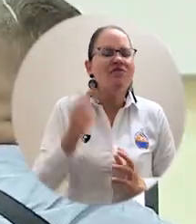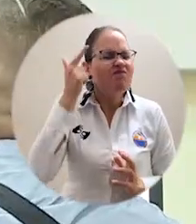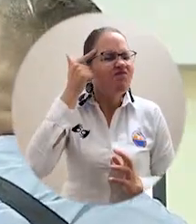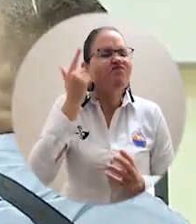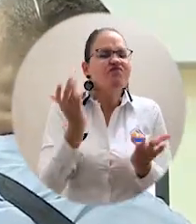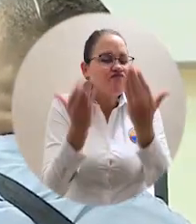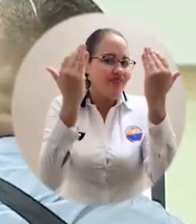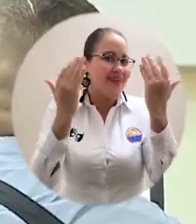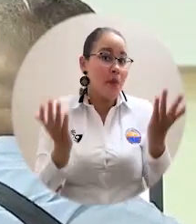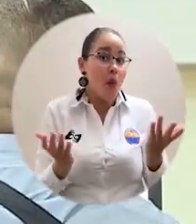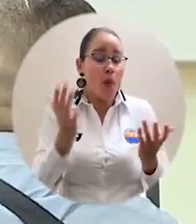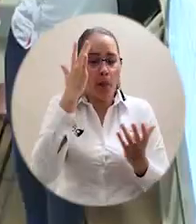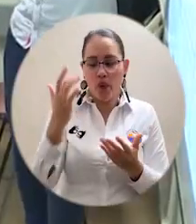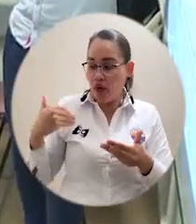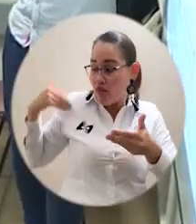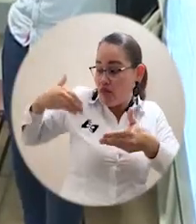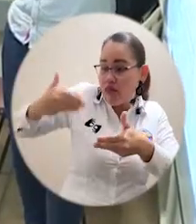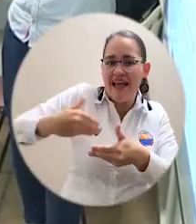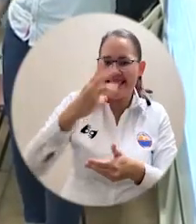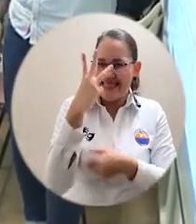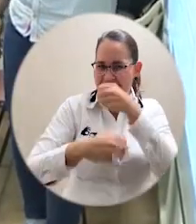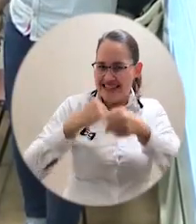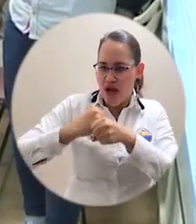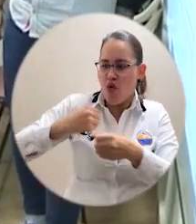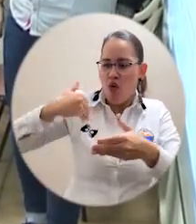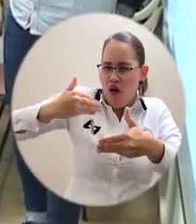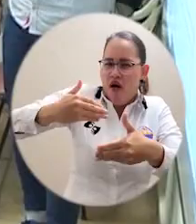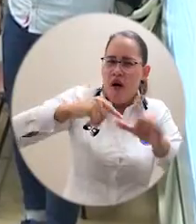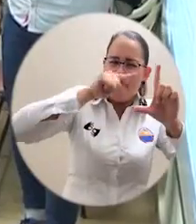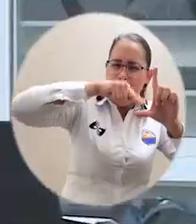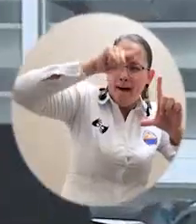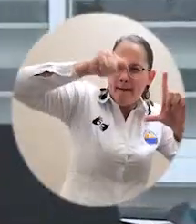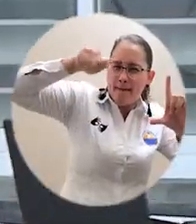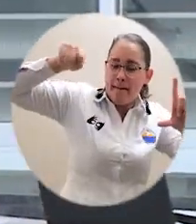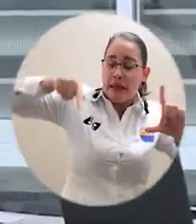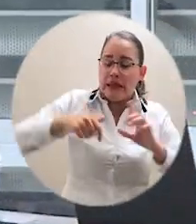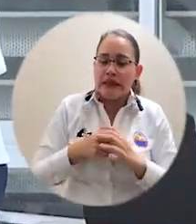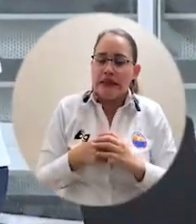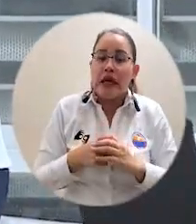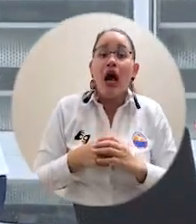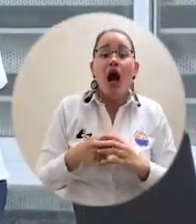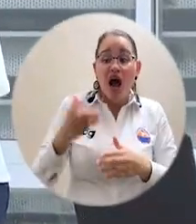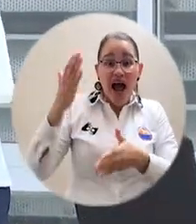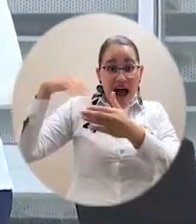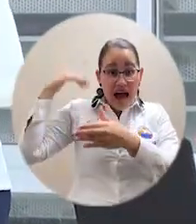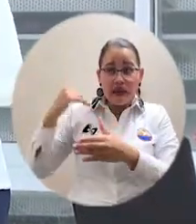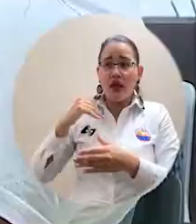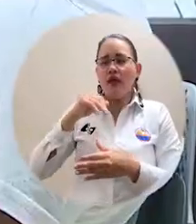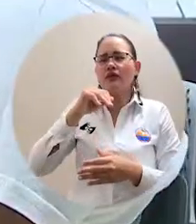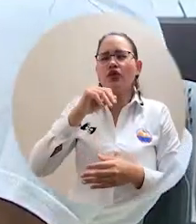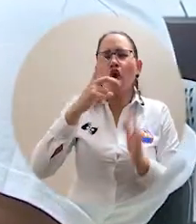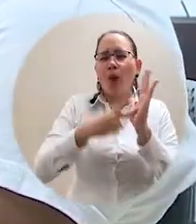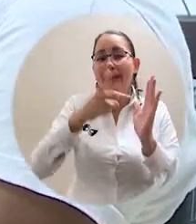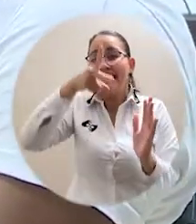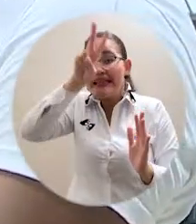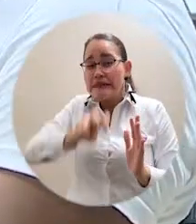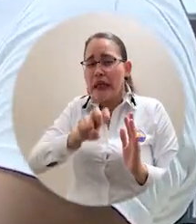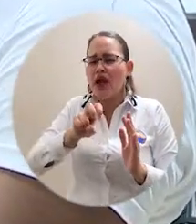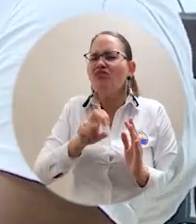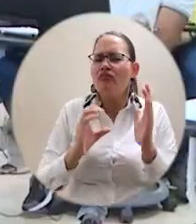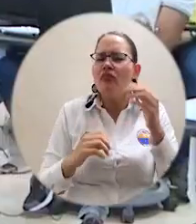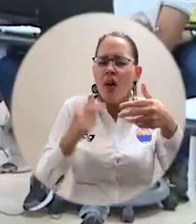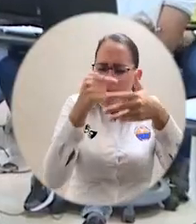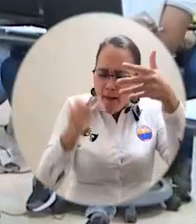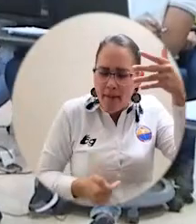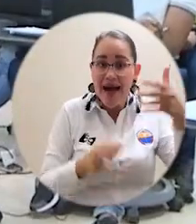quinto en la región Caribe. Este es un resultado muy satisfactorio debido a que los últimos tres años que la revista Dinero viene realizando el ranking,